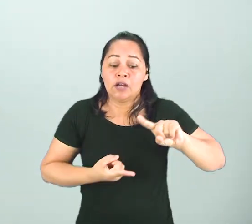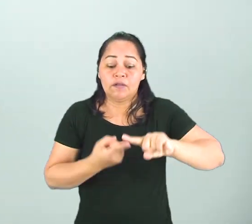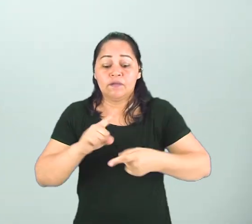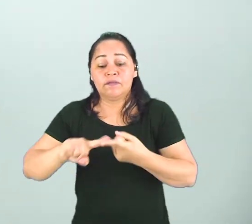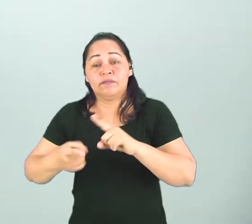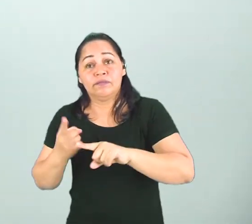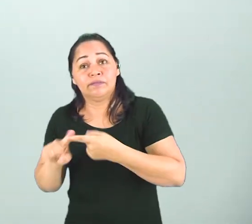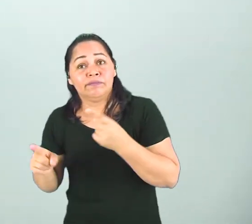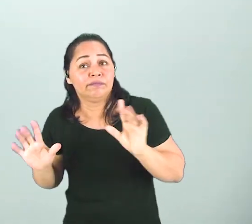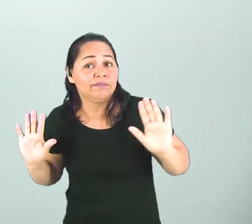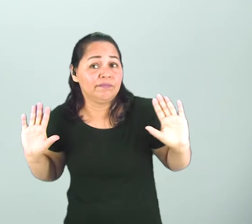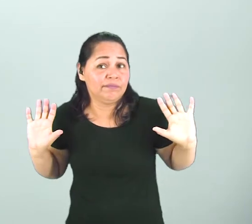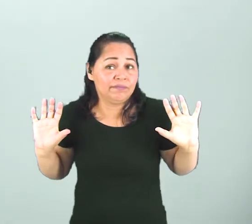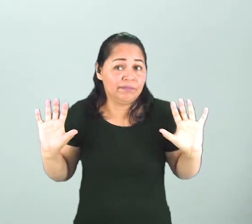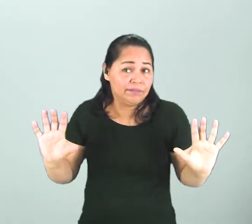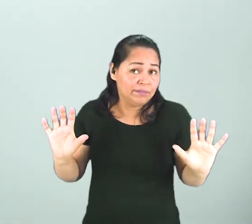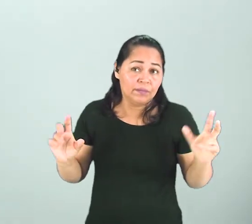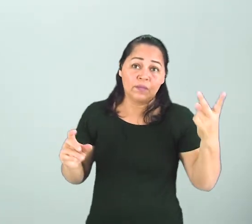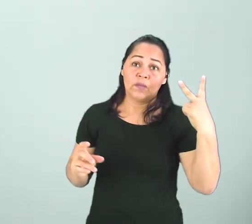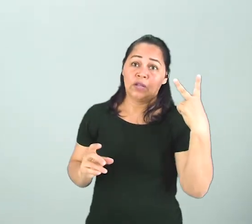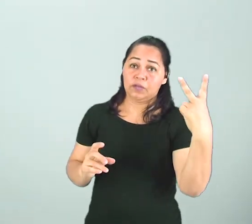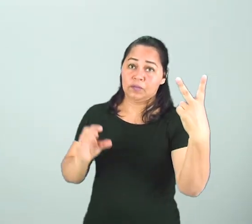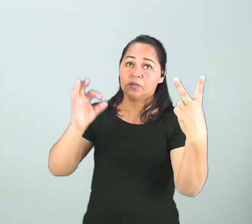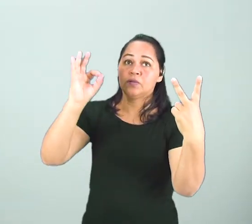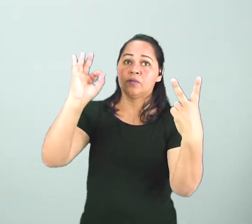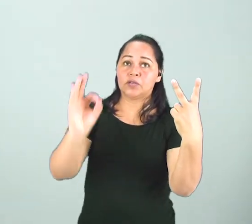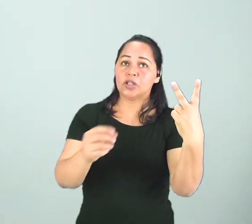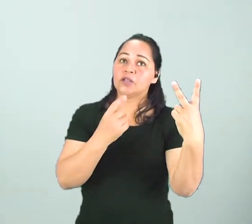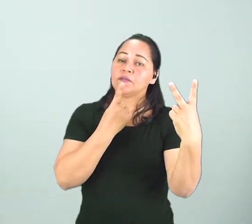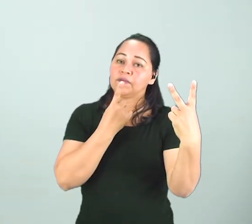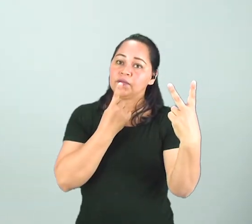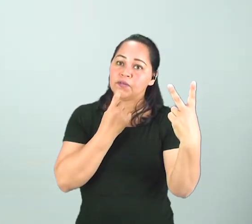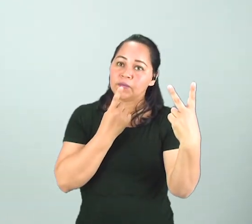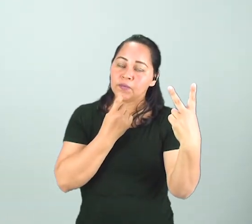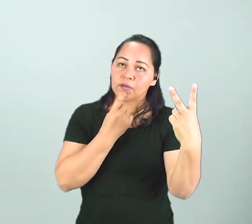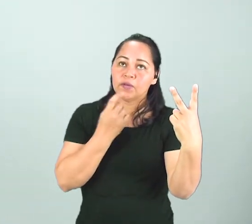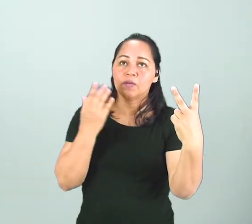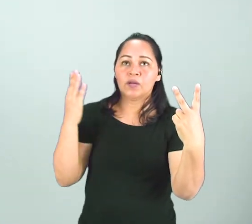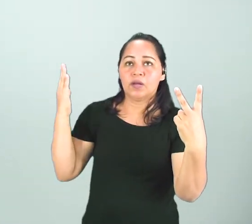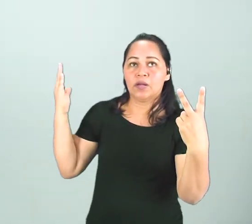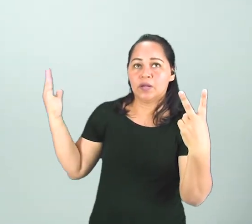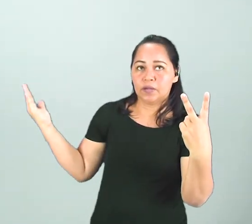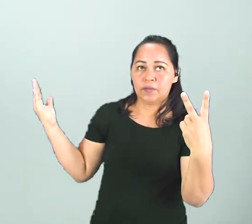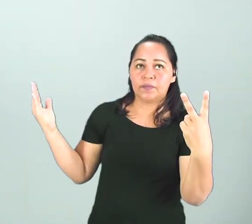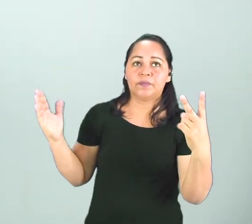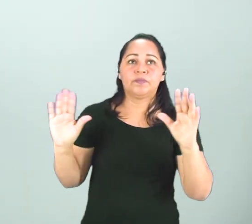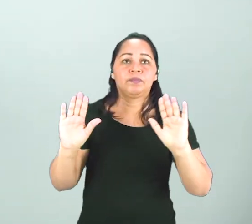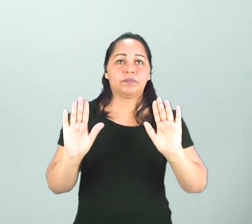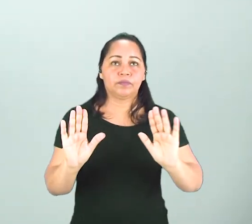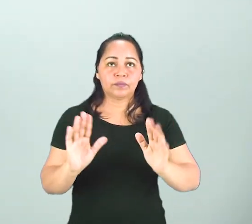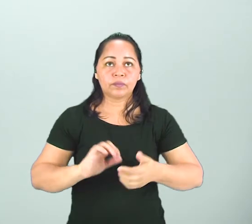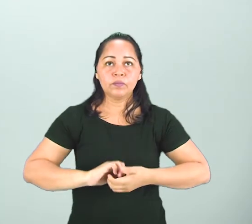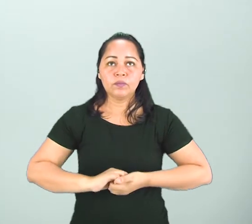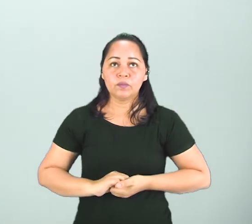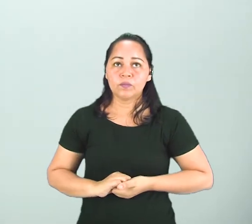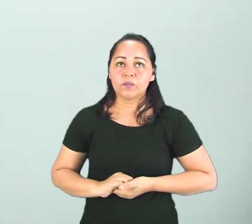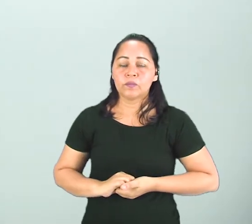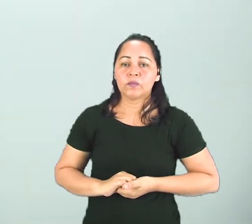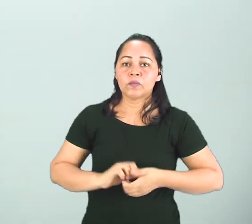da variação? É exatamente a mesma coisa. As duas estão corretas. Você pode falar banho ou cuarto de baño. É a mesma coisa,